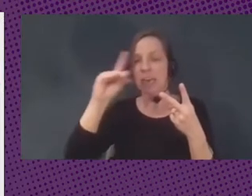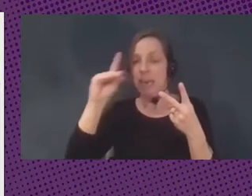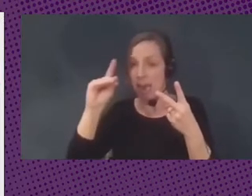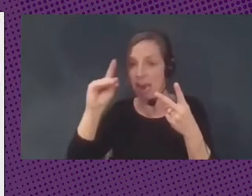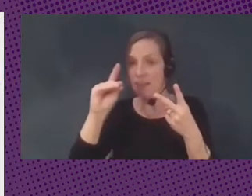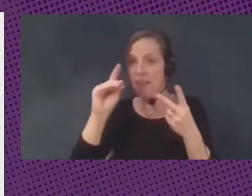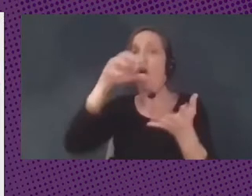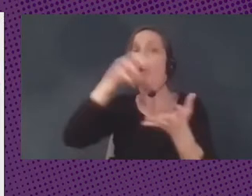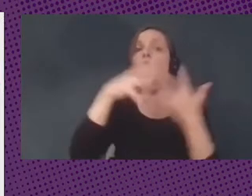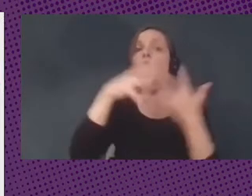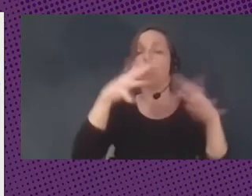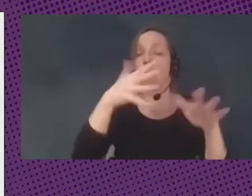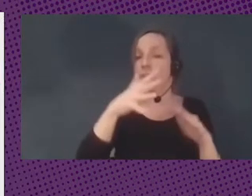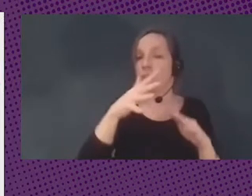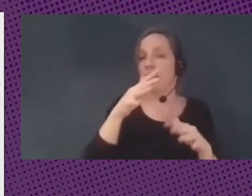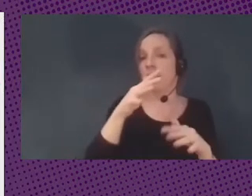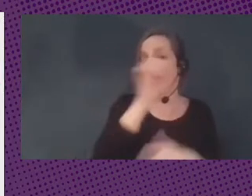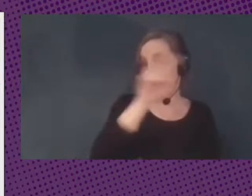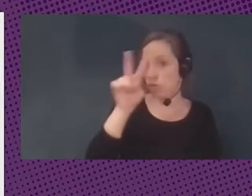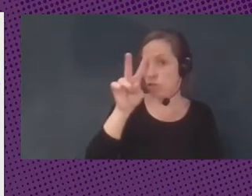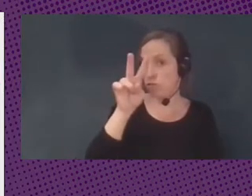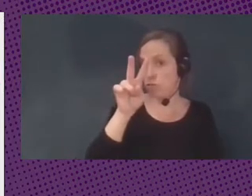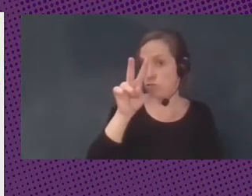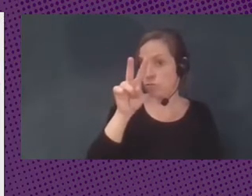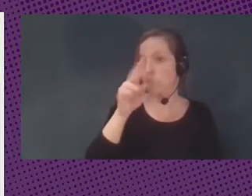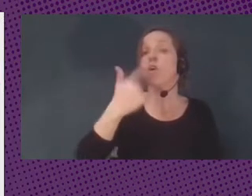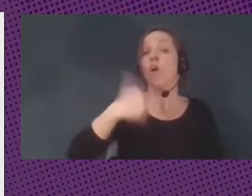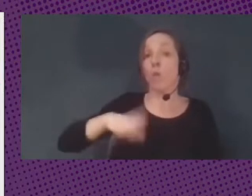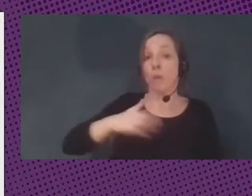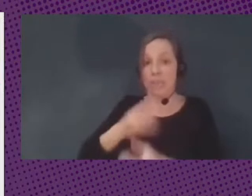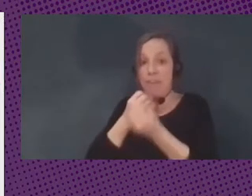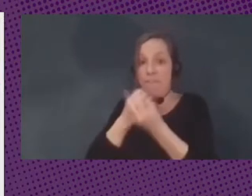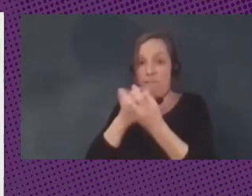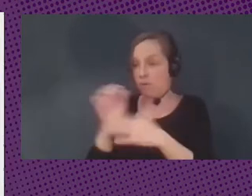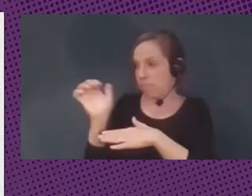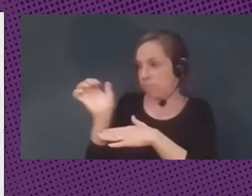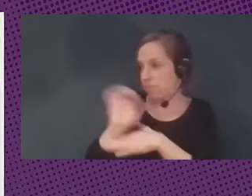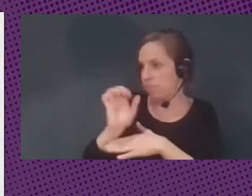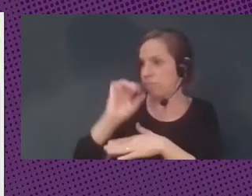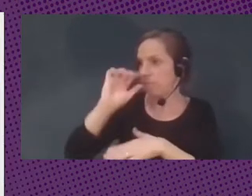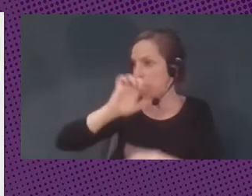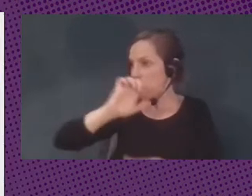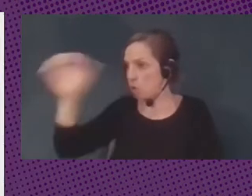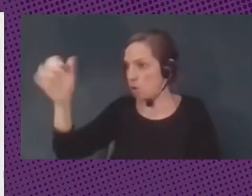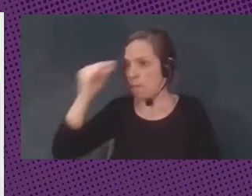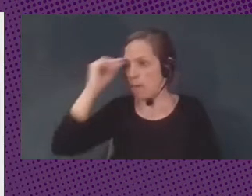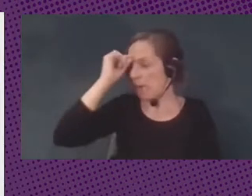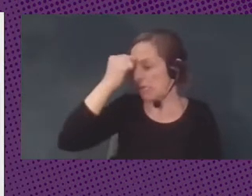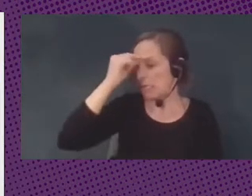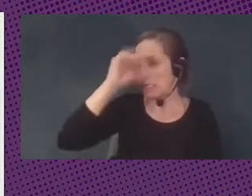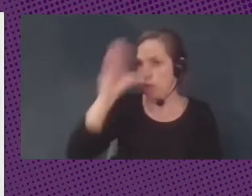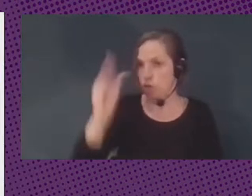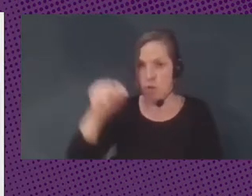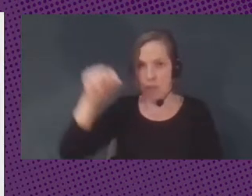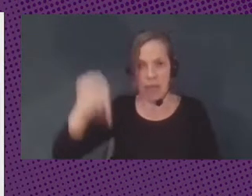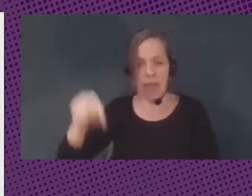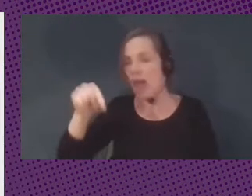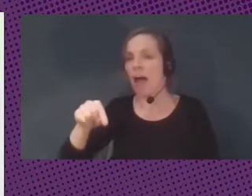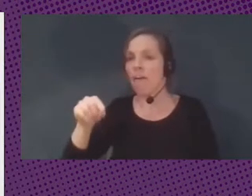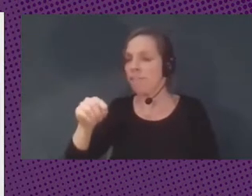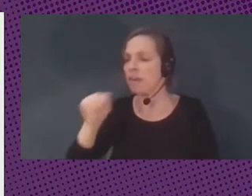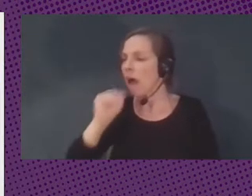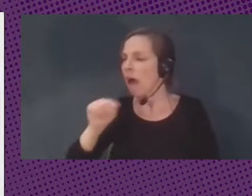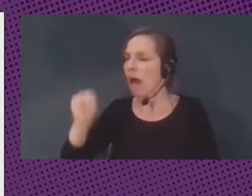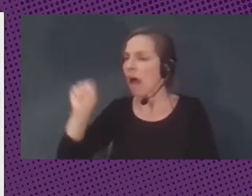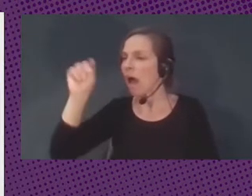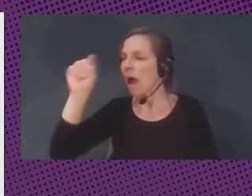ciudadanos europeos de los ciudadanos ecuatorianos la de los ciudadanos de la India de los ciudadanos de Sudáfrica igual está almacenada